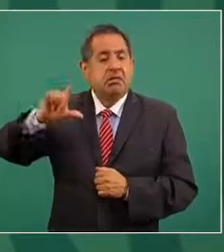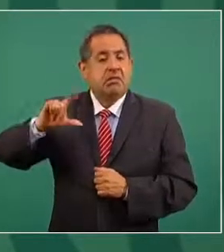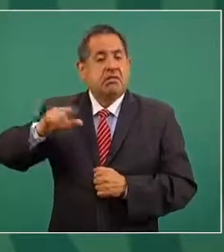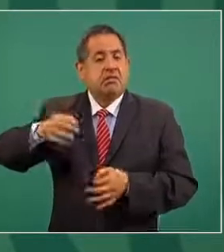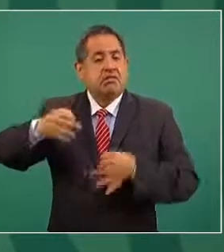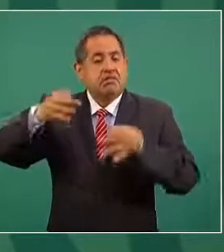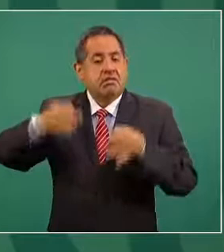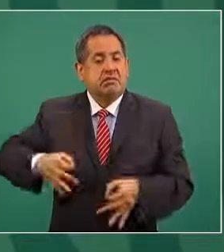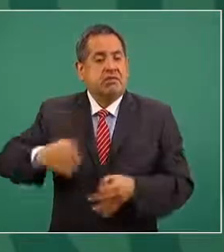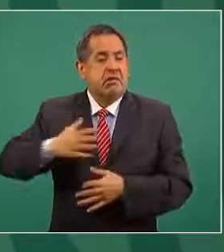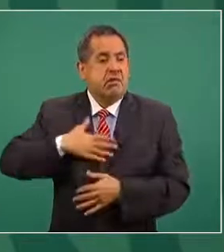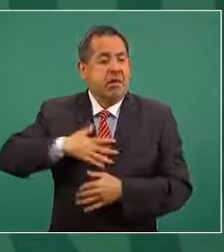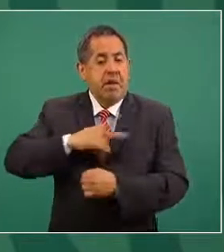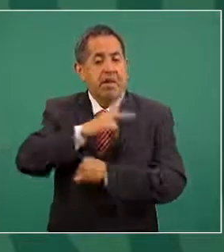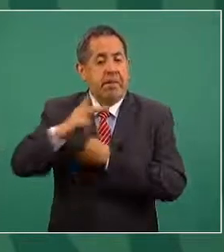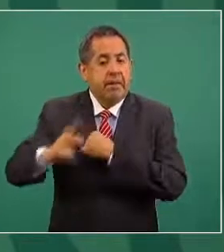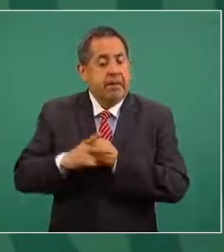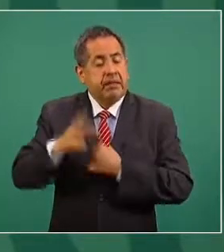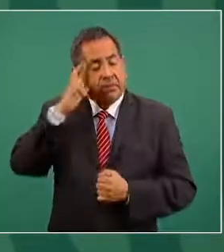de nuestra nación